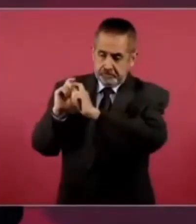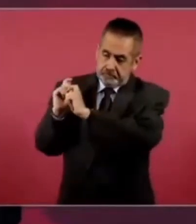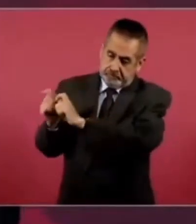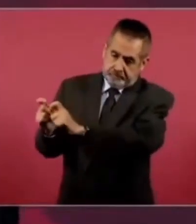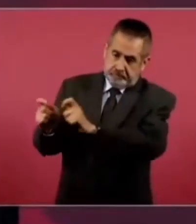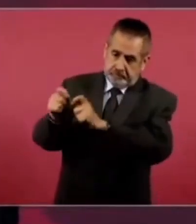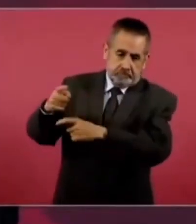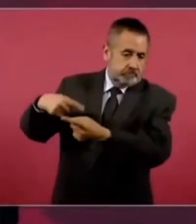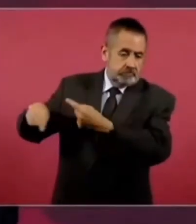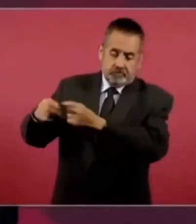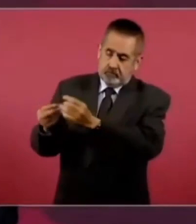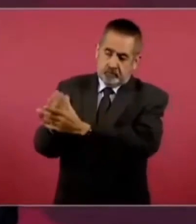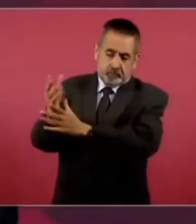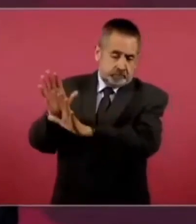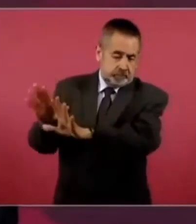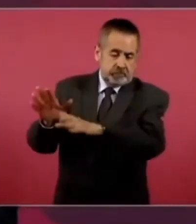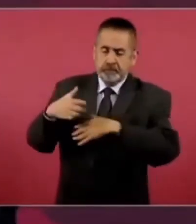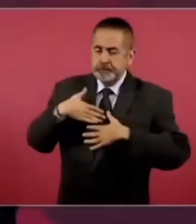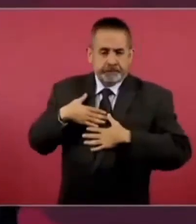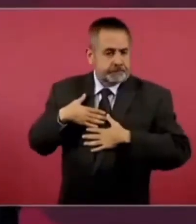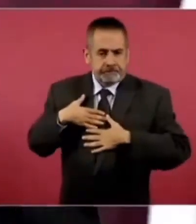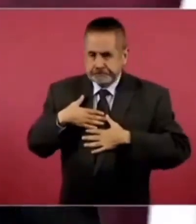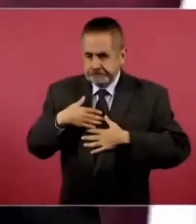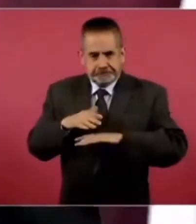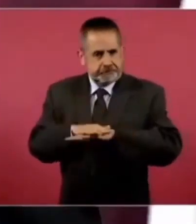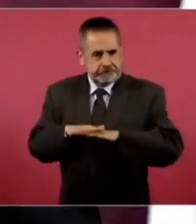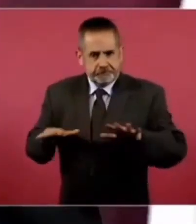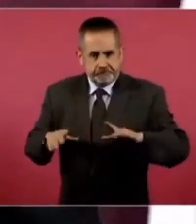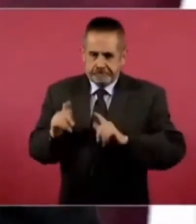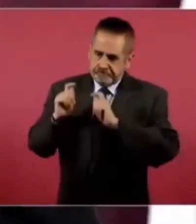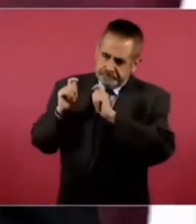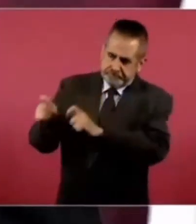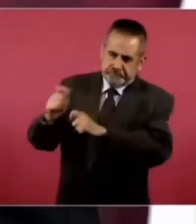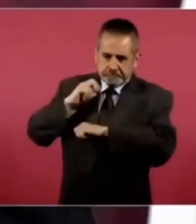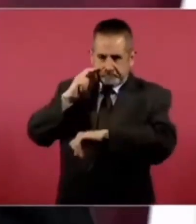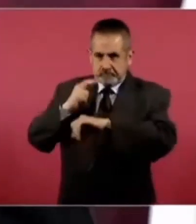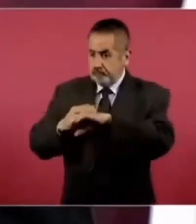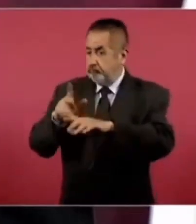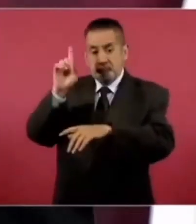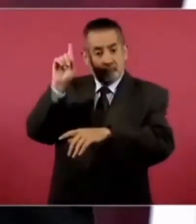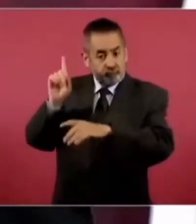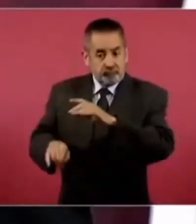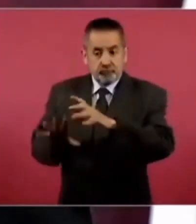dirigentes de la transformación, ya de todo. Bueno,